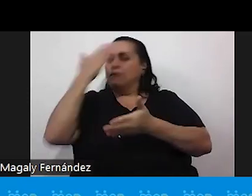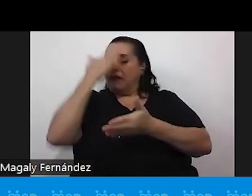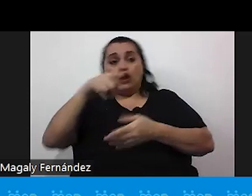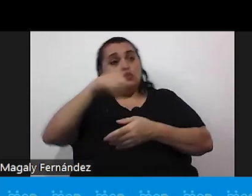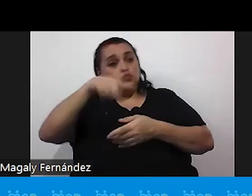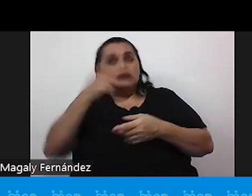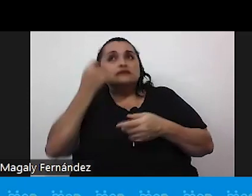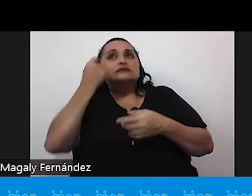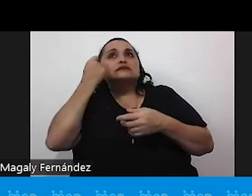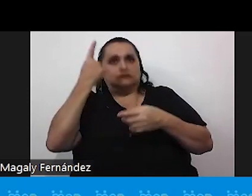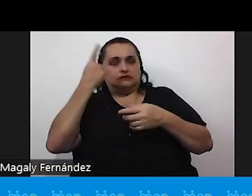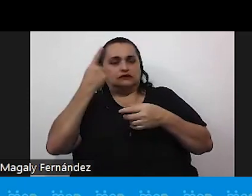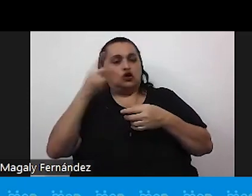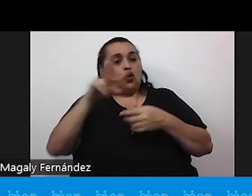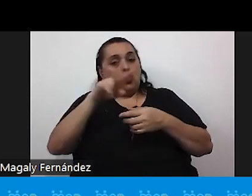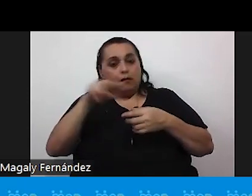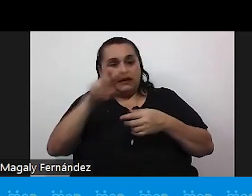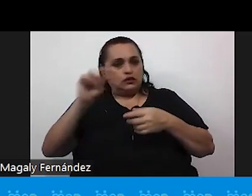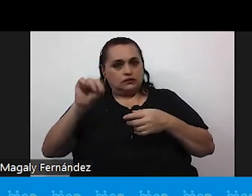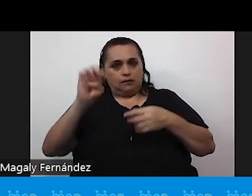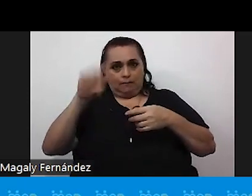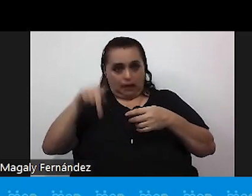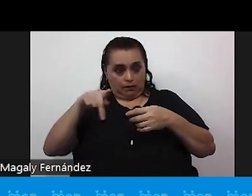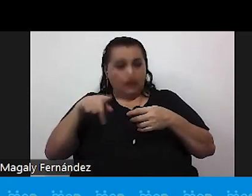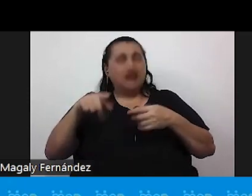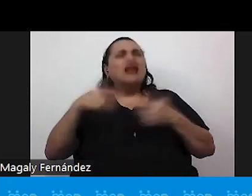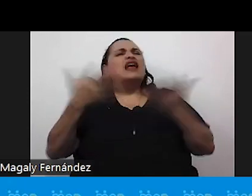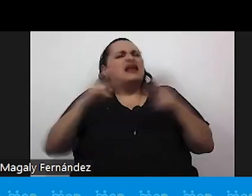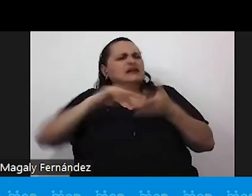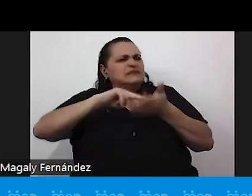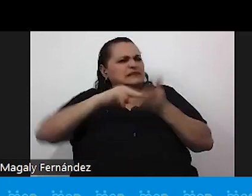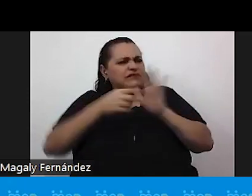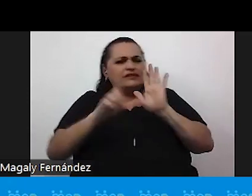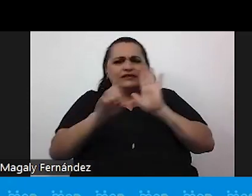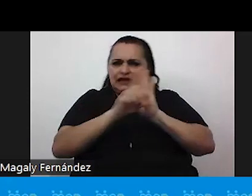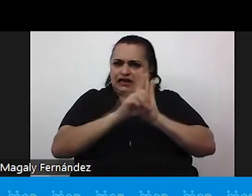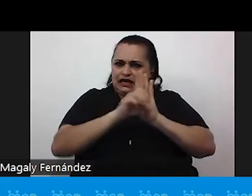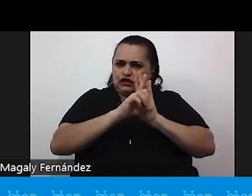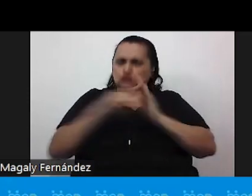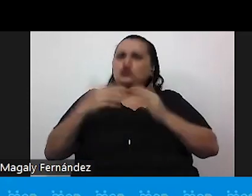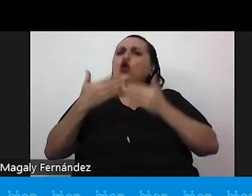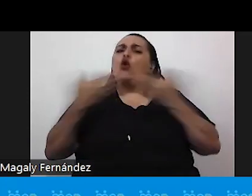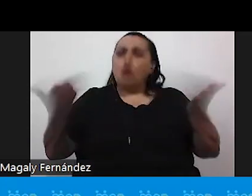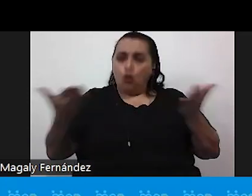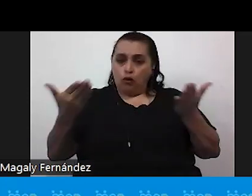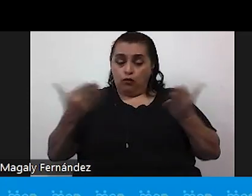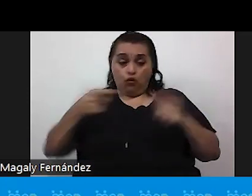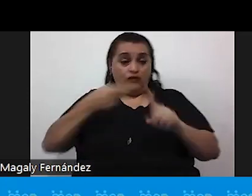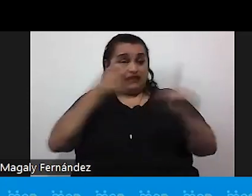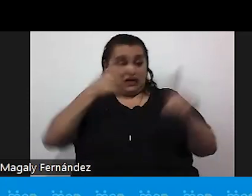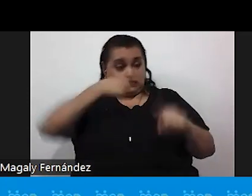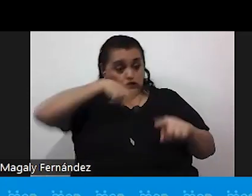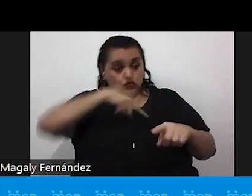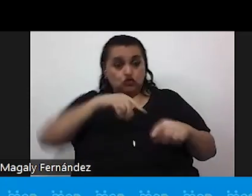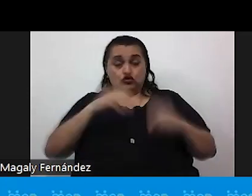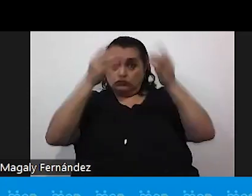compañeros y compañeras MEP en qué consisten los derechos y cómo desde nuestro ejercicio